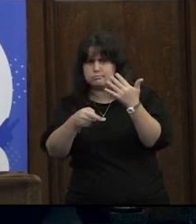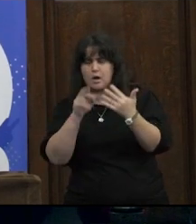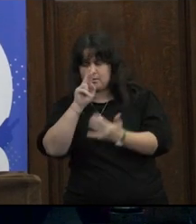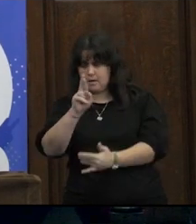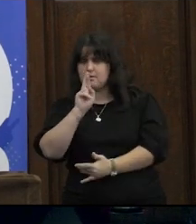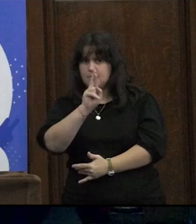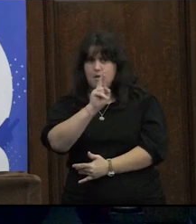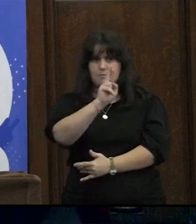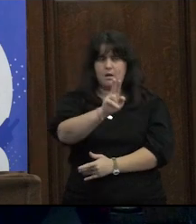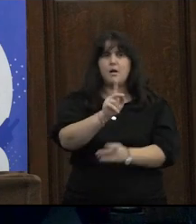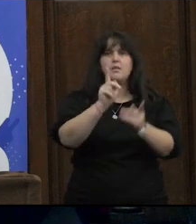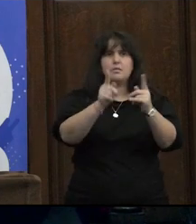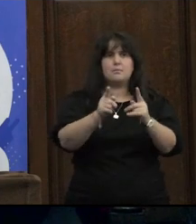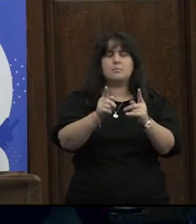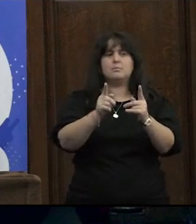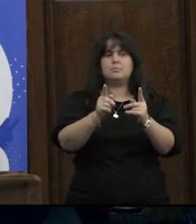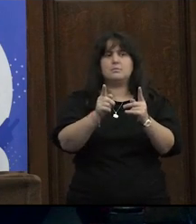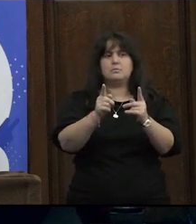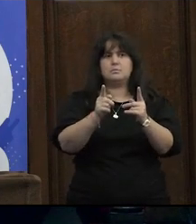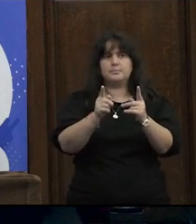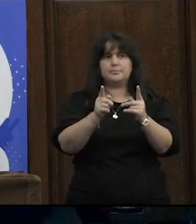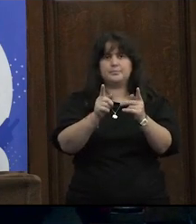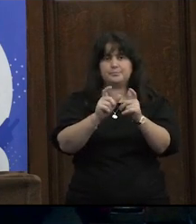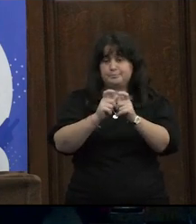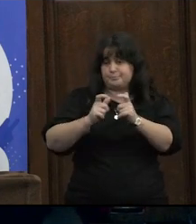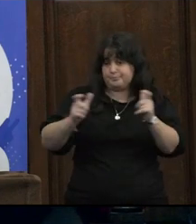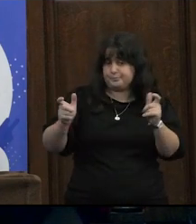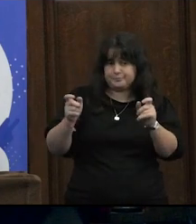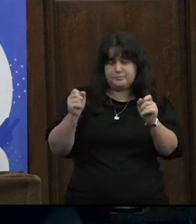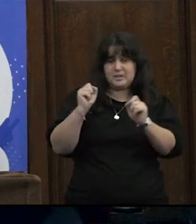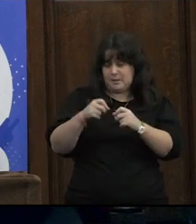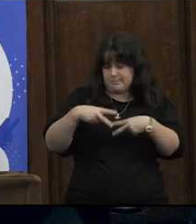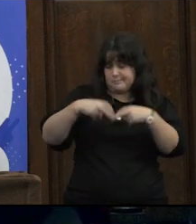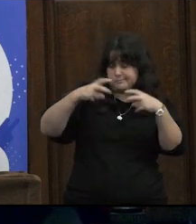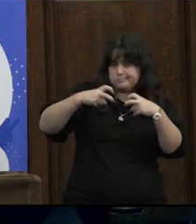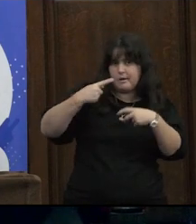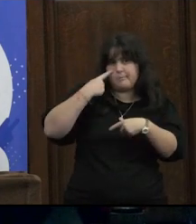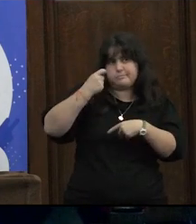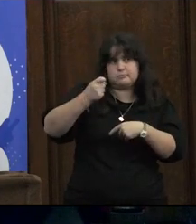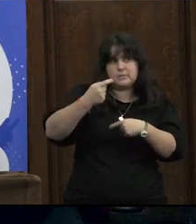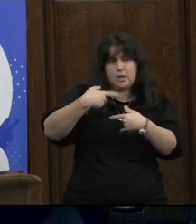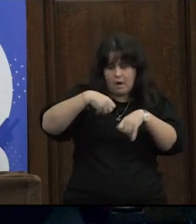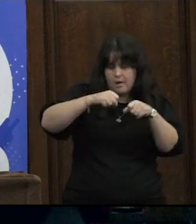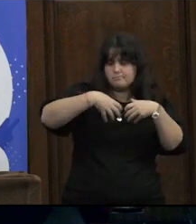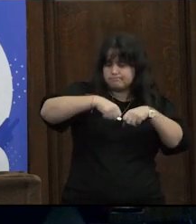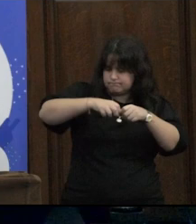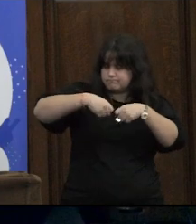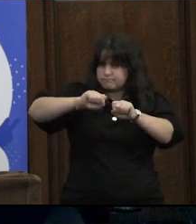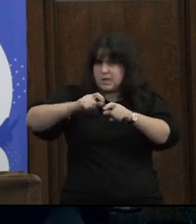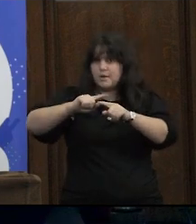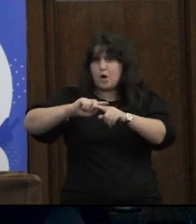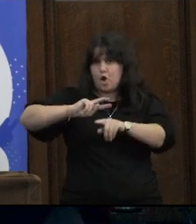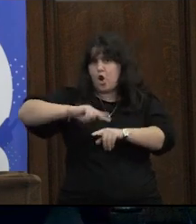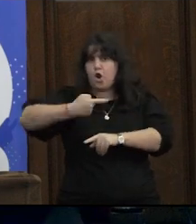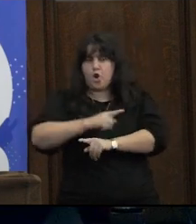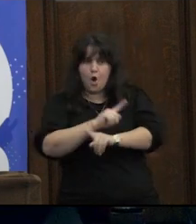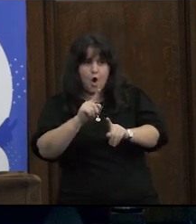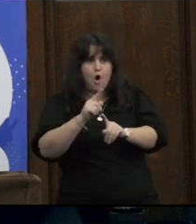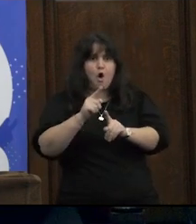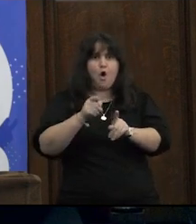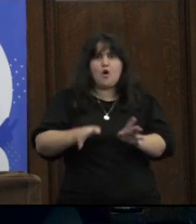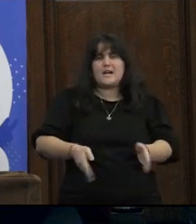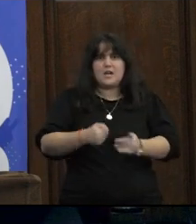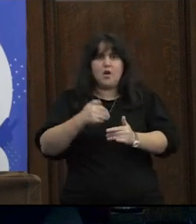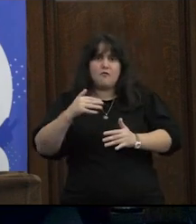bueno porque cada vez más en el trabajo de campo empiezan a aparecer estas definiciones de no binaria